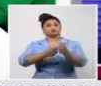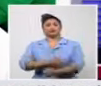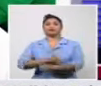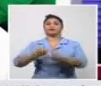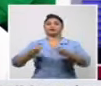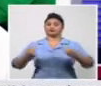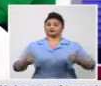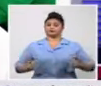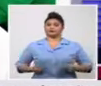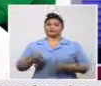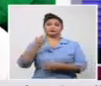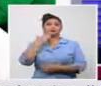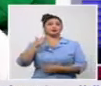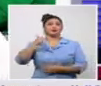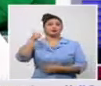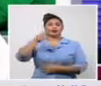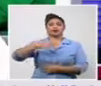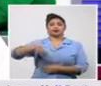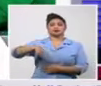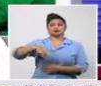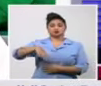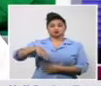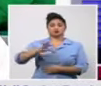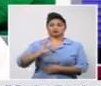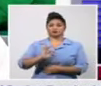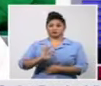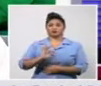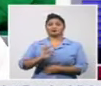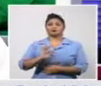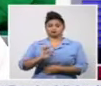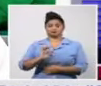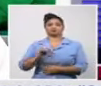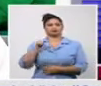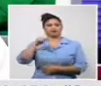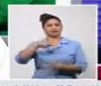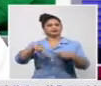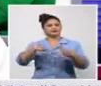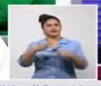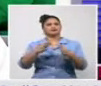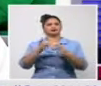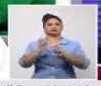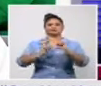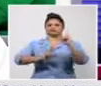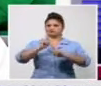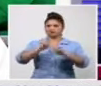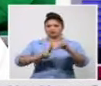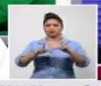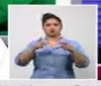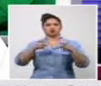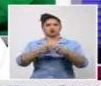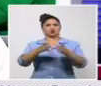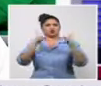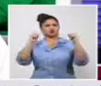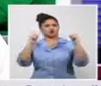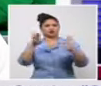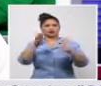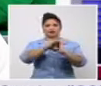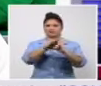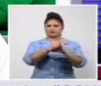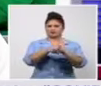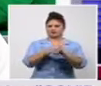por se se trabaja fuerte se adoptan estrategias medidas de restricción